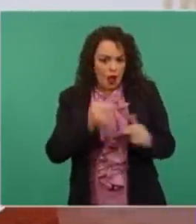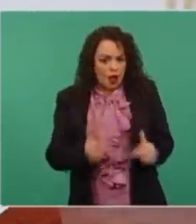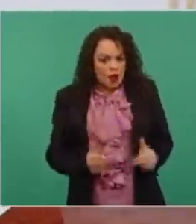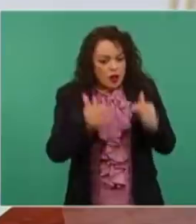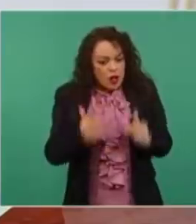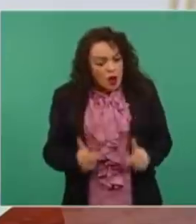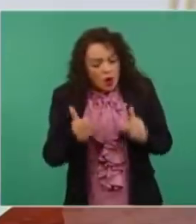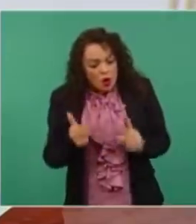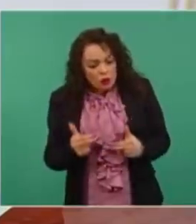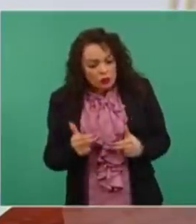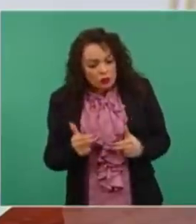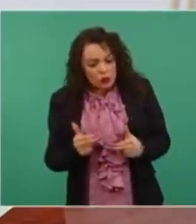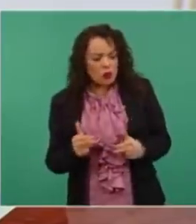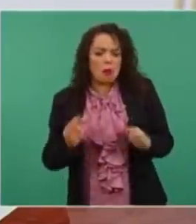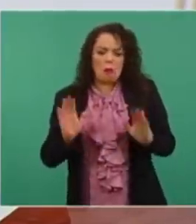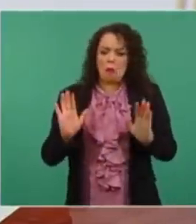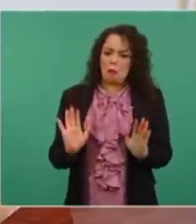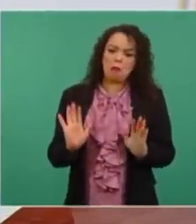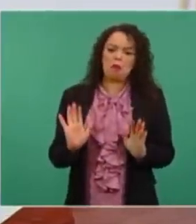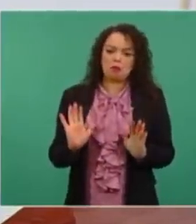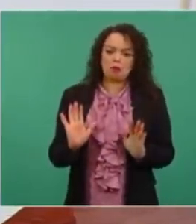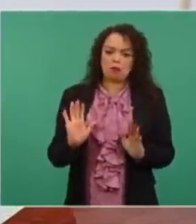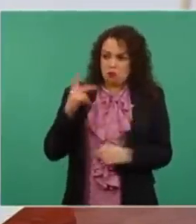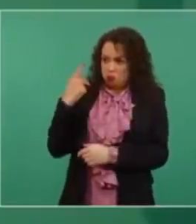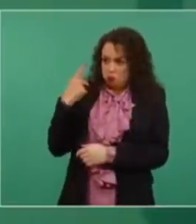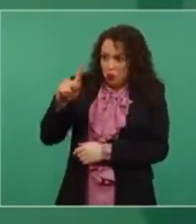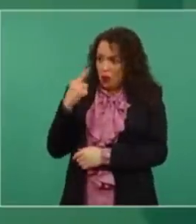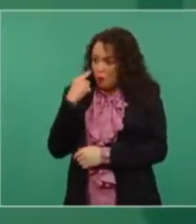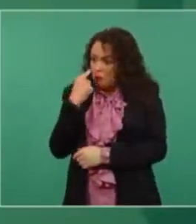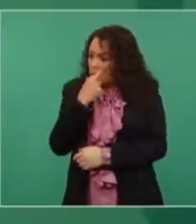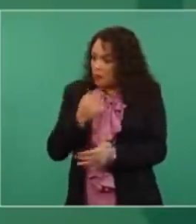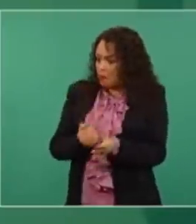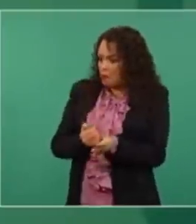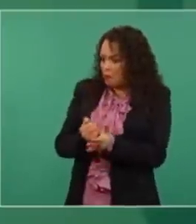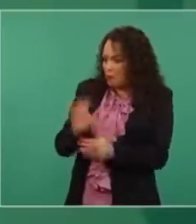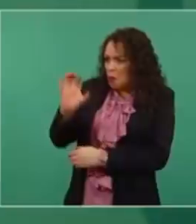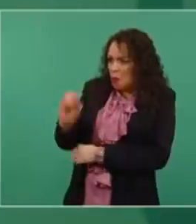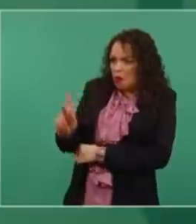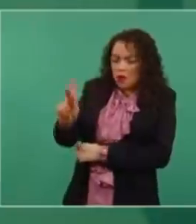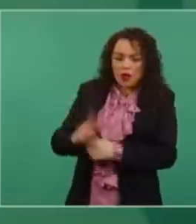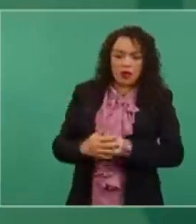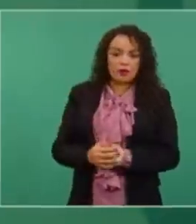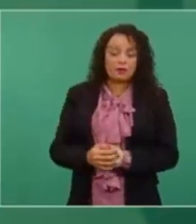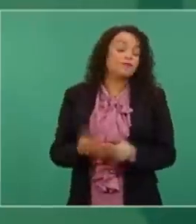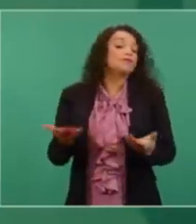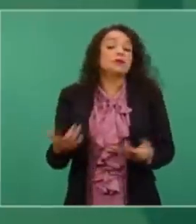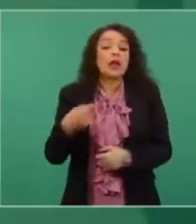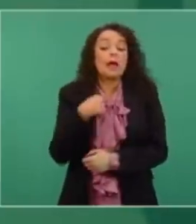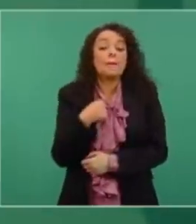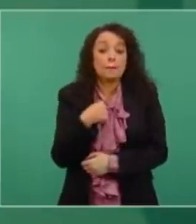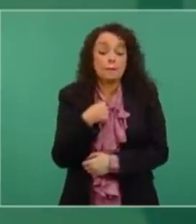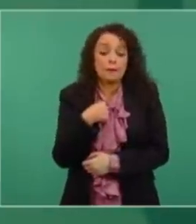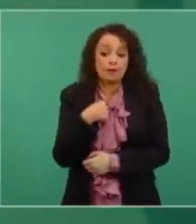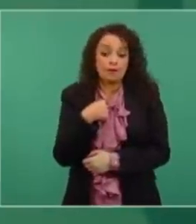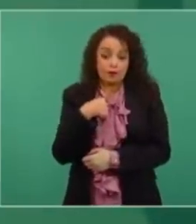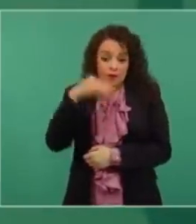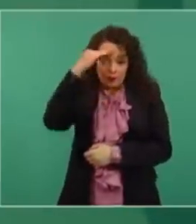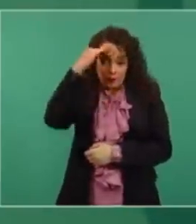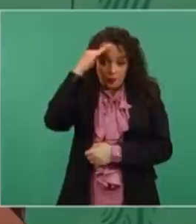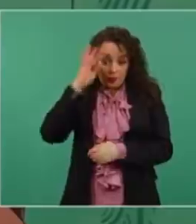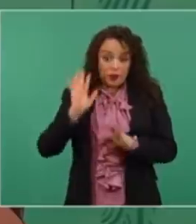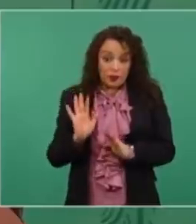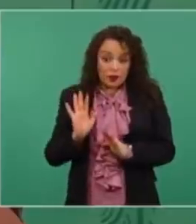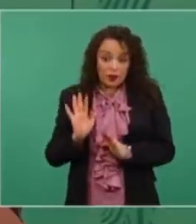decisión. Aunque a mí me gustaría que todos actuáramos con